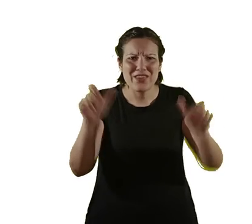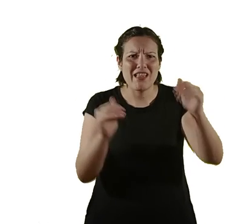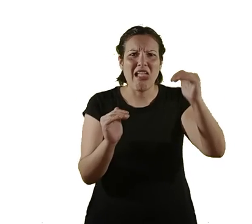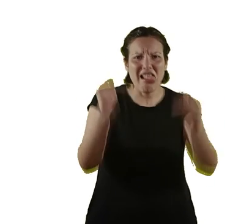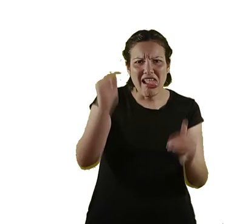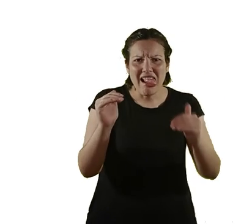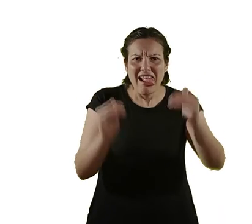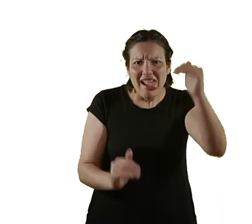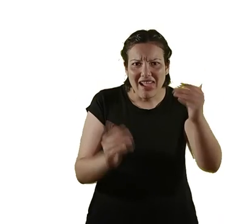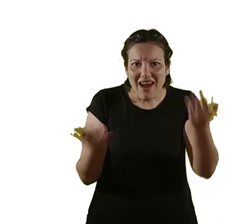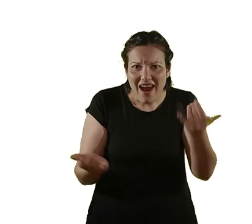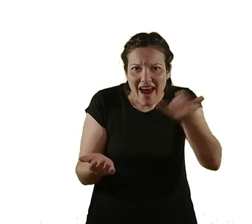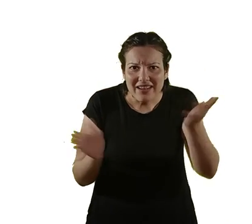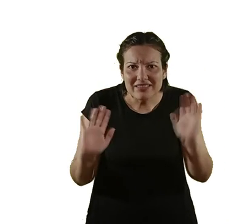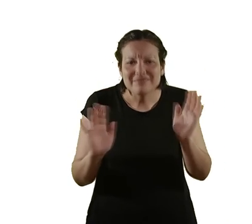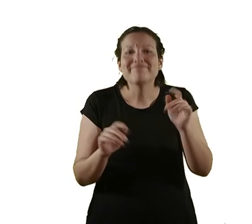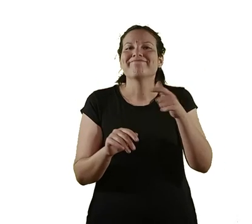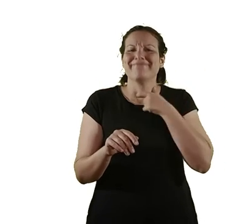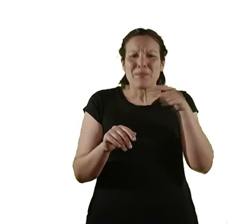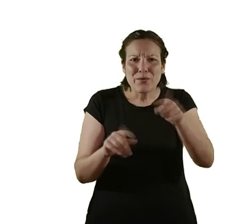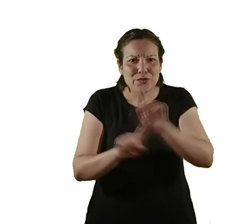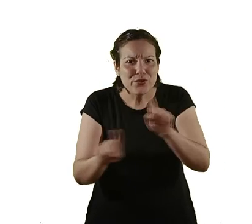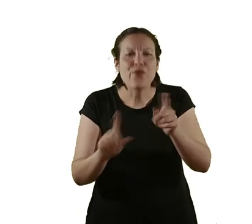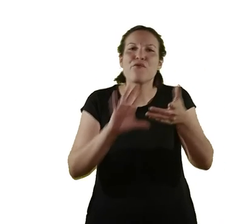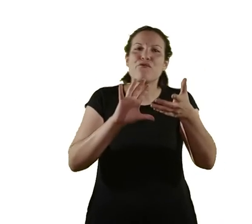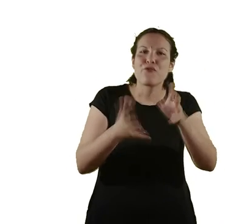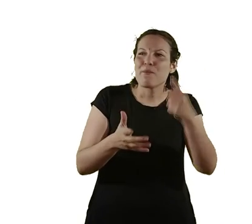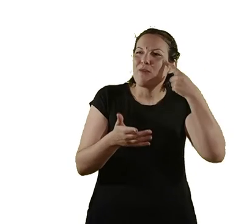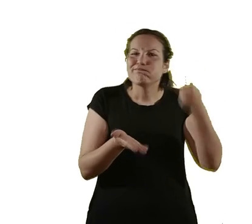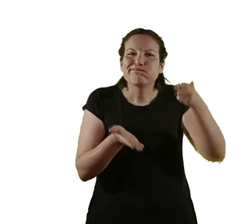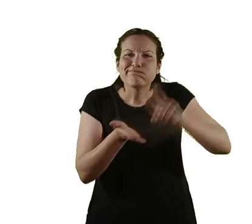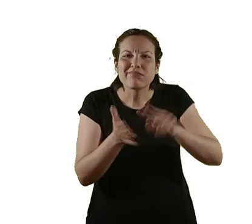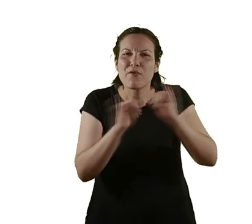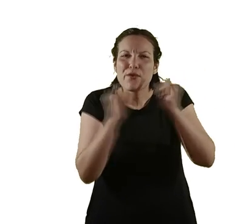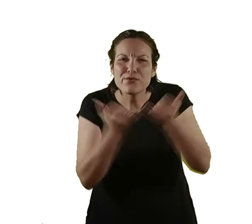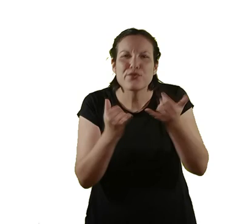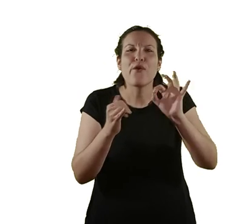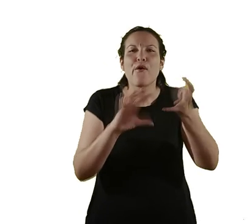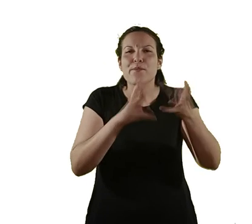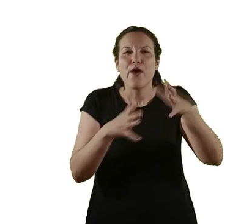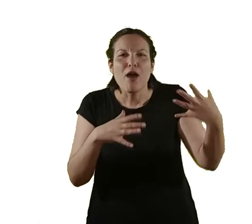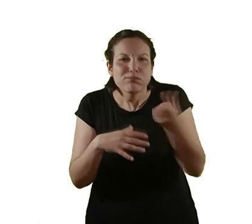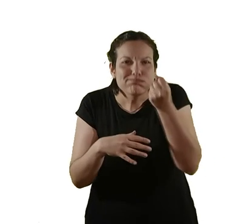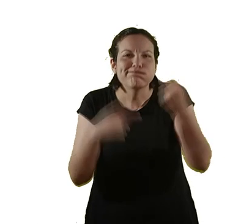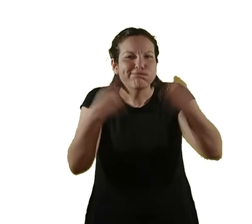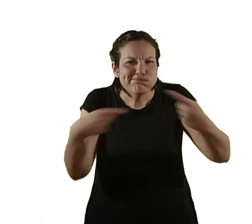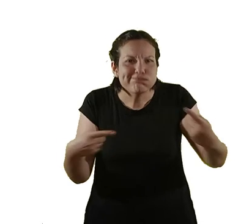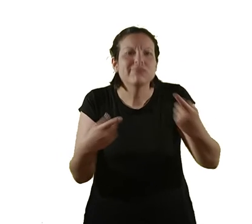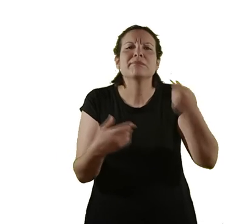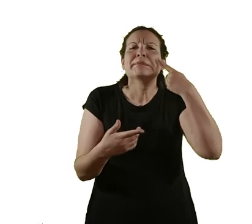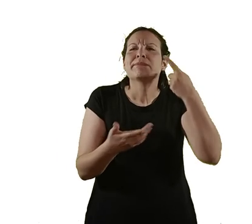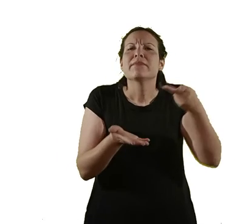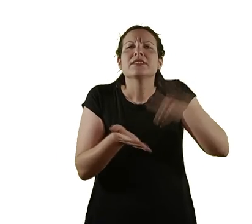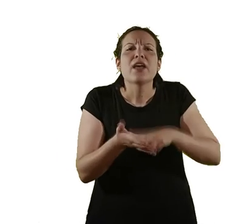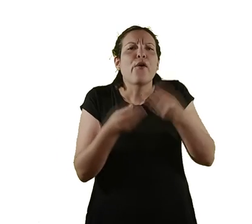Nosotros no queremos eso. Lo que queremos es repensar formas de evaluación, modelos de éxito. Queremos poder repensar cómo